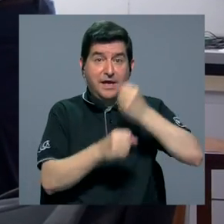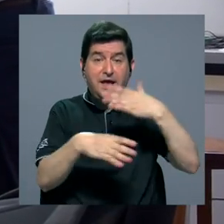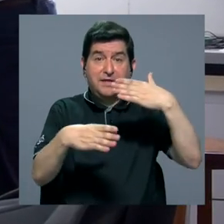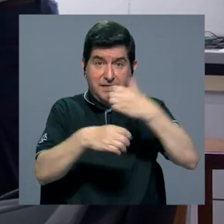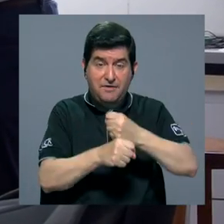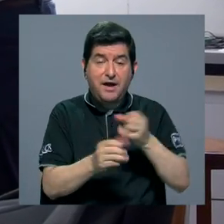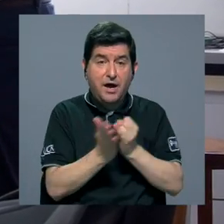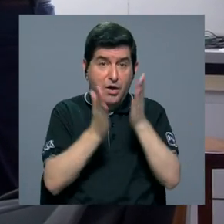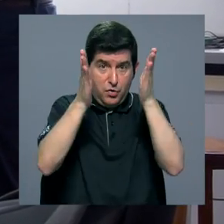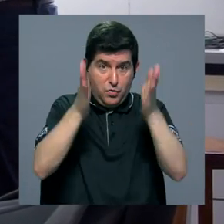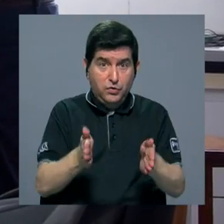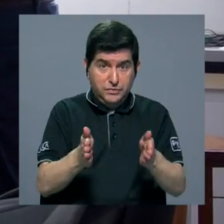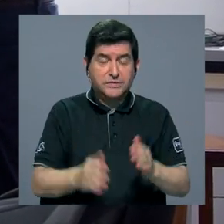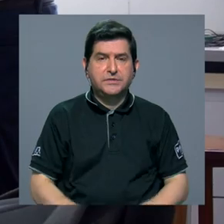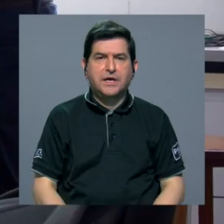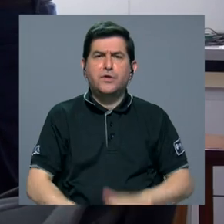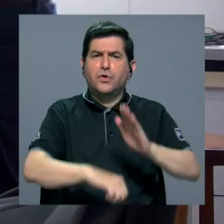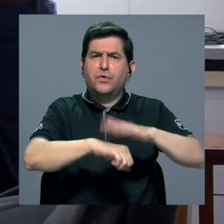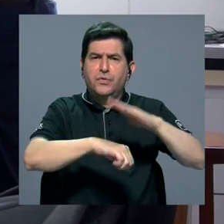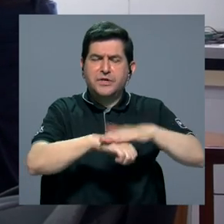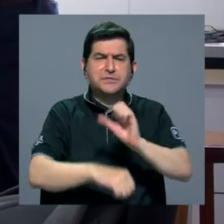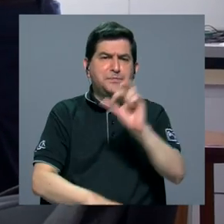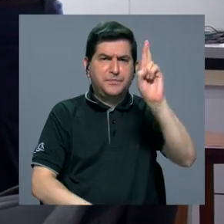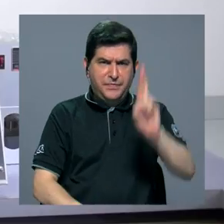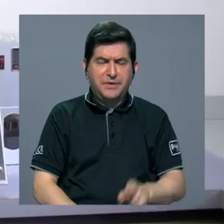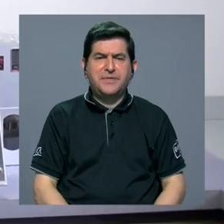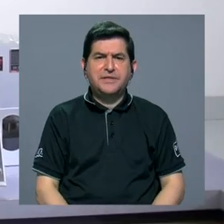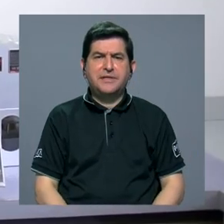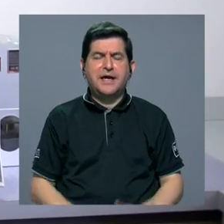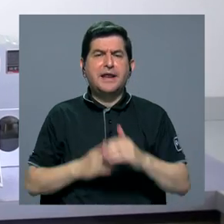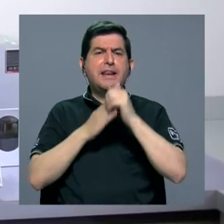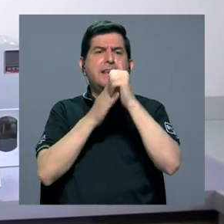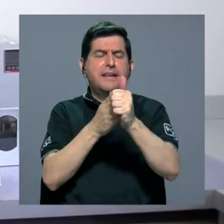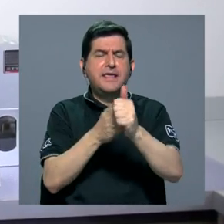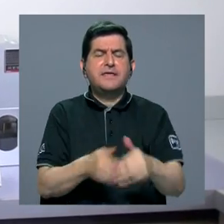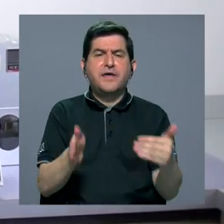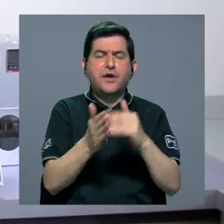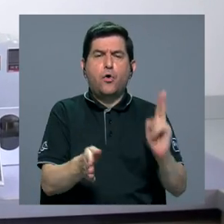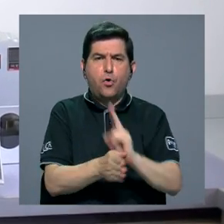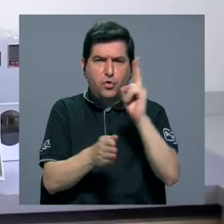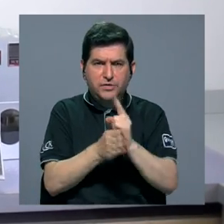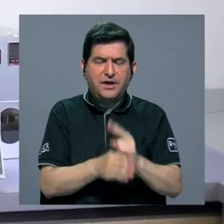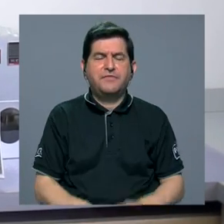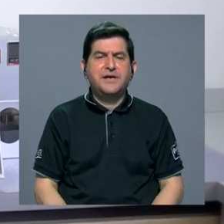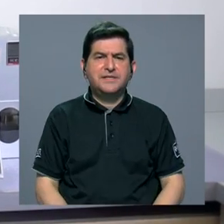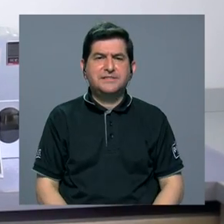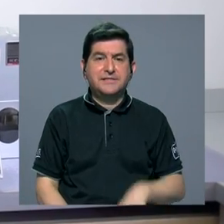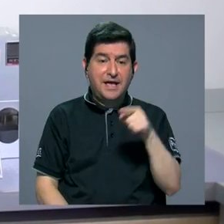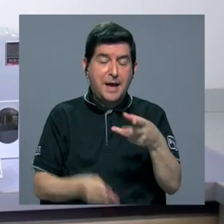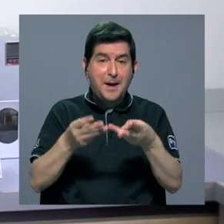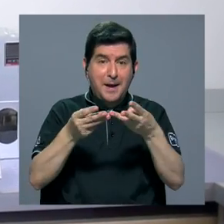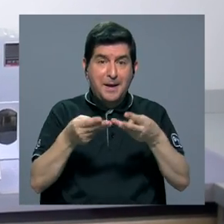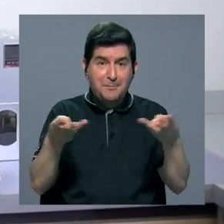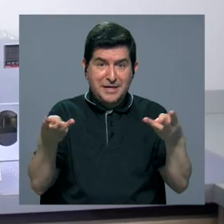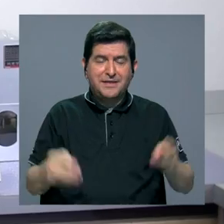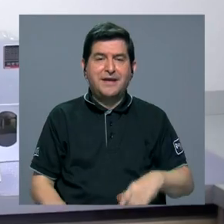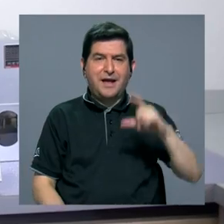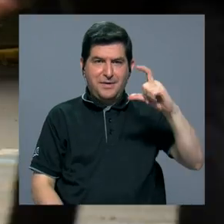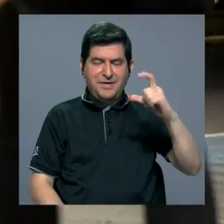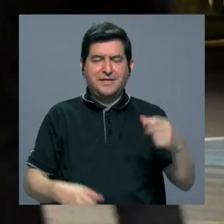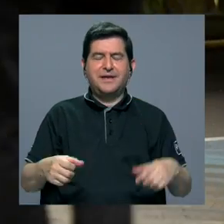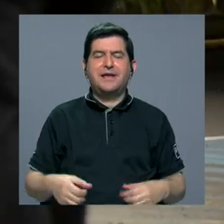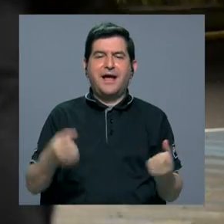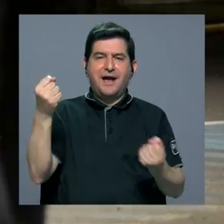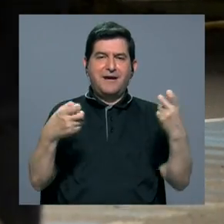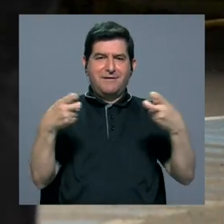realizan los investigadores le permitirá a Costa Rica ser pionero en reciclaje y reutilización de baterías de autos